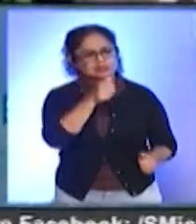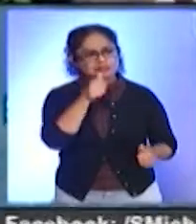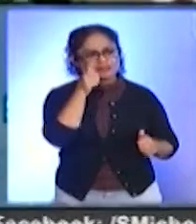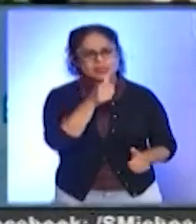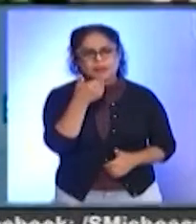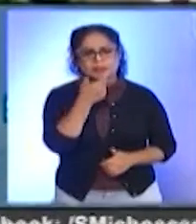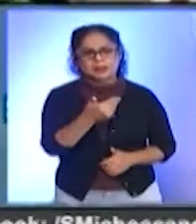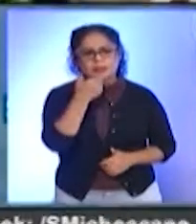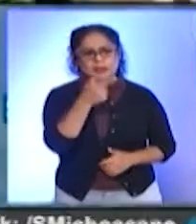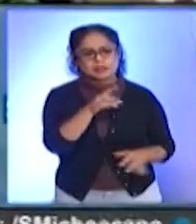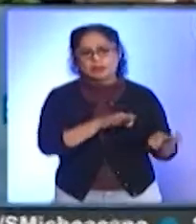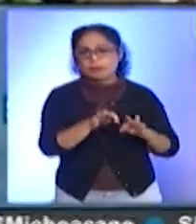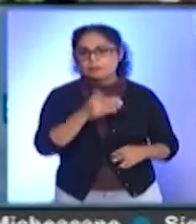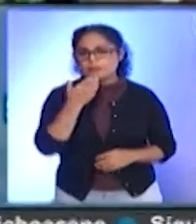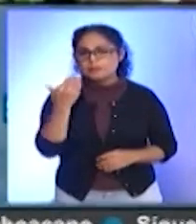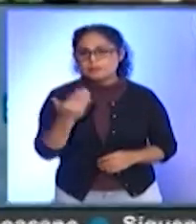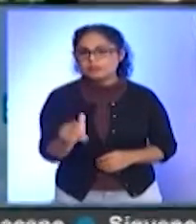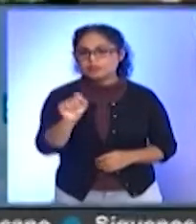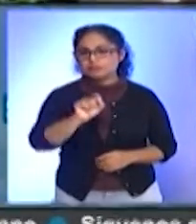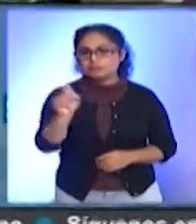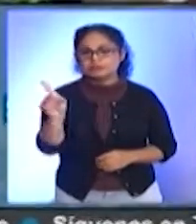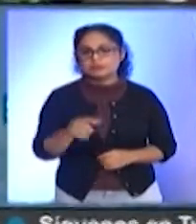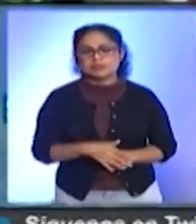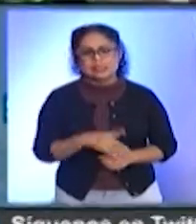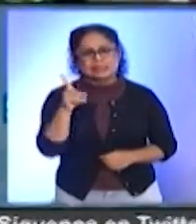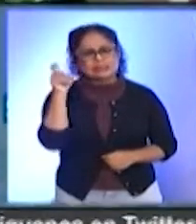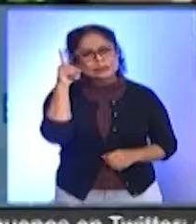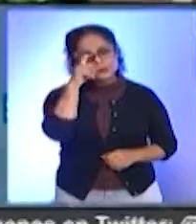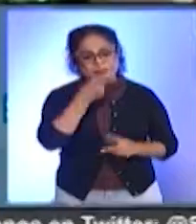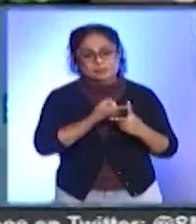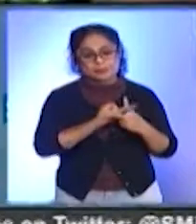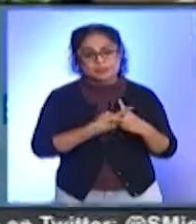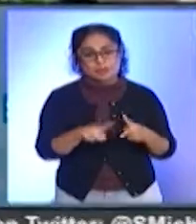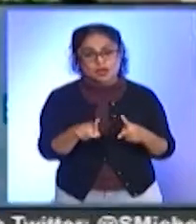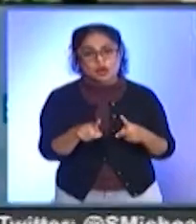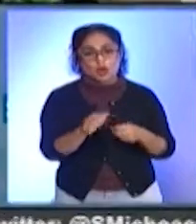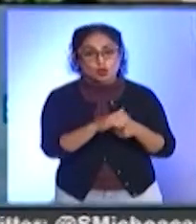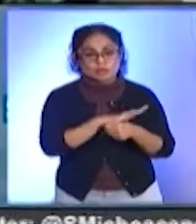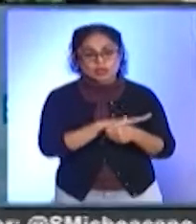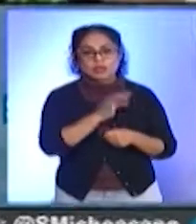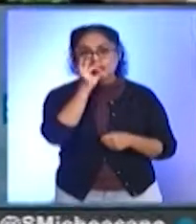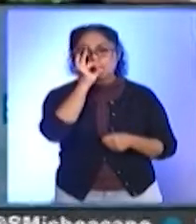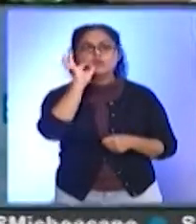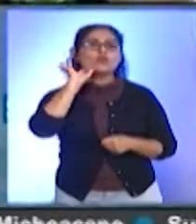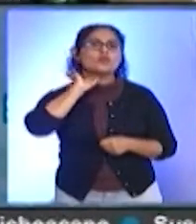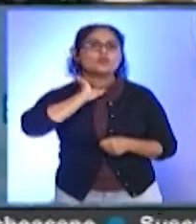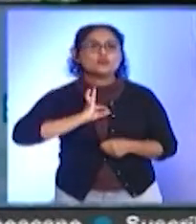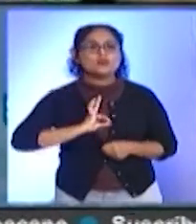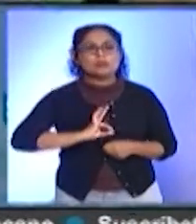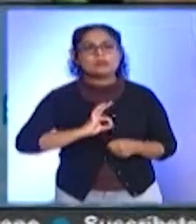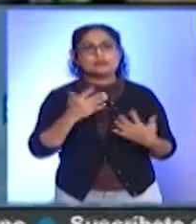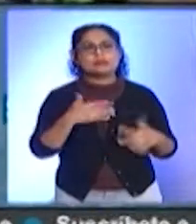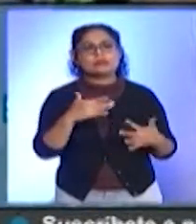verdad que han hecho un trabajo magnífico. Primero estuvo en una etapa bien crítica, cuando estuvo entubado, después pasaba a una etapa grave,